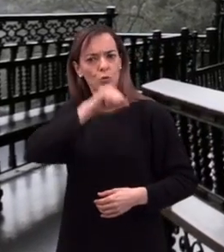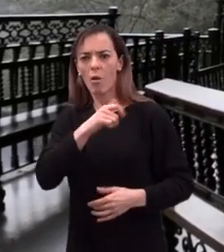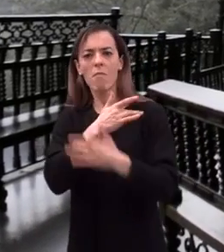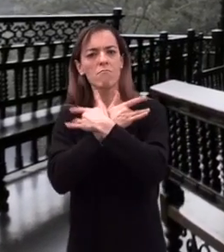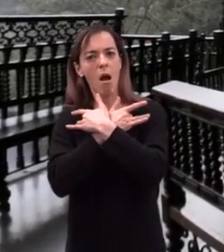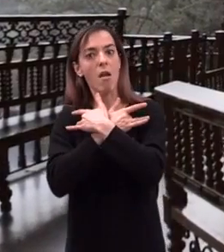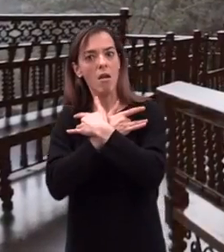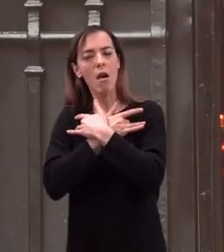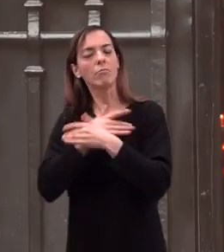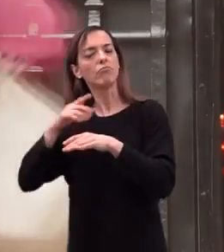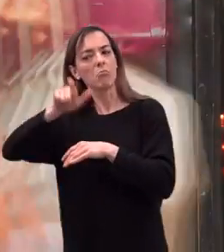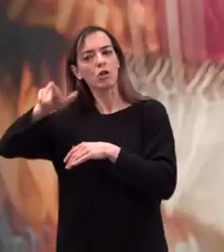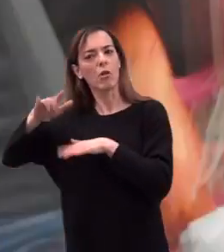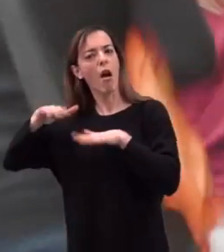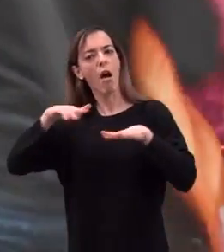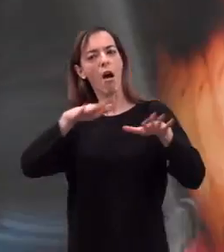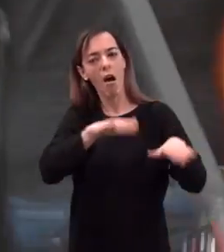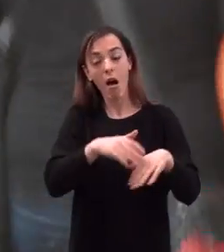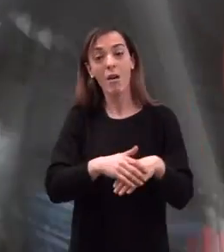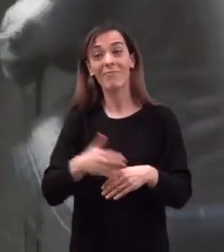multitudes de peregrinos desde entonces.